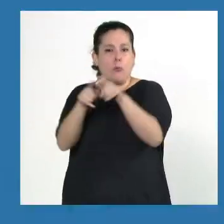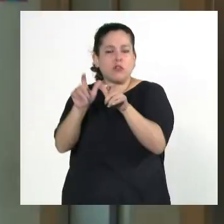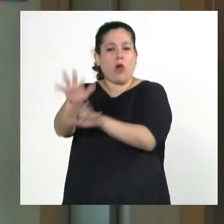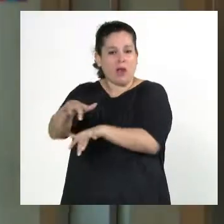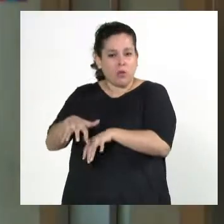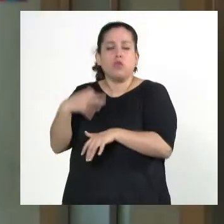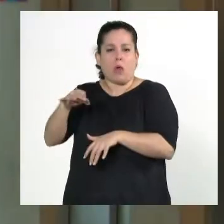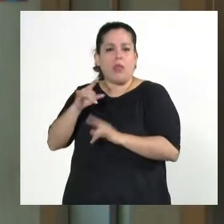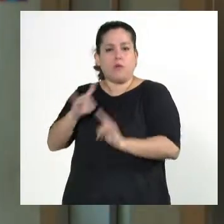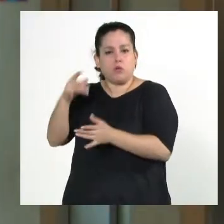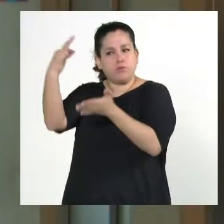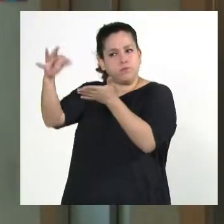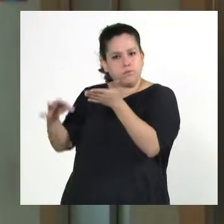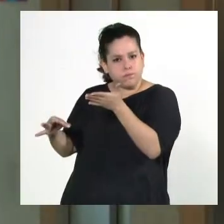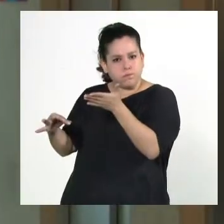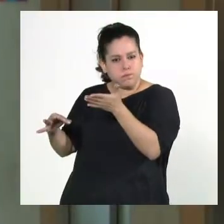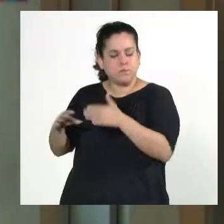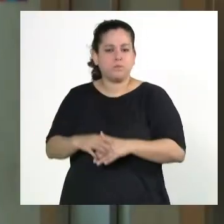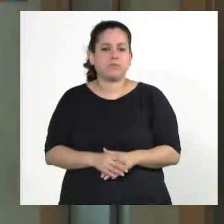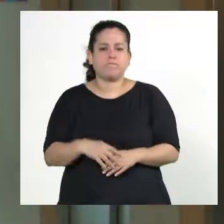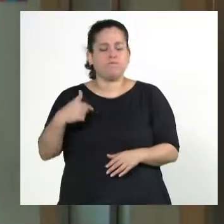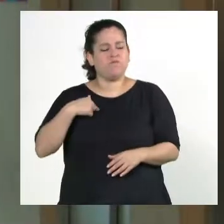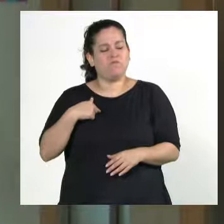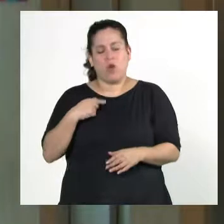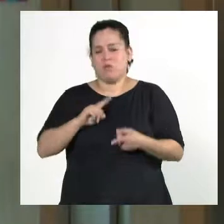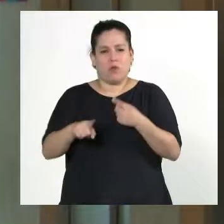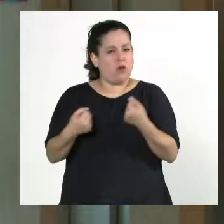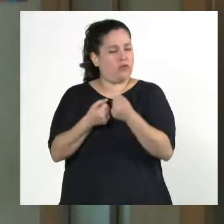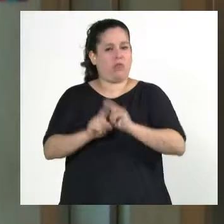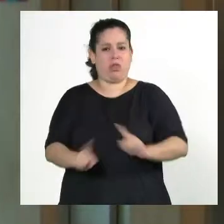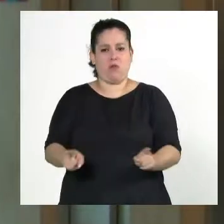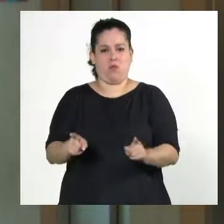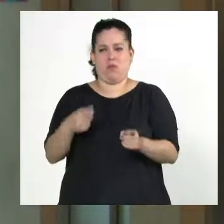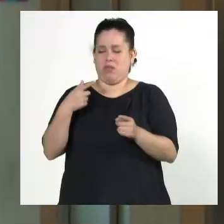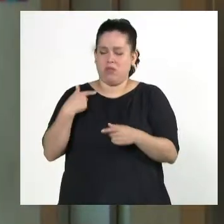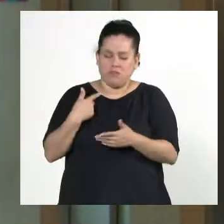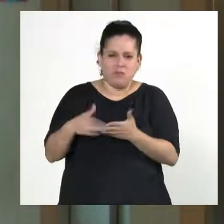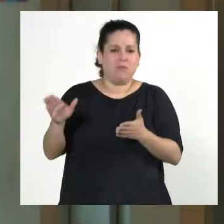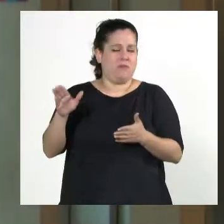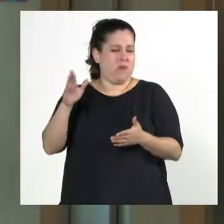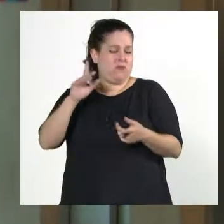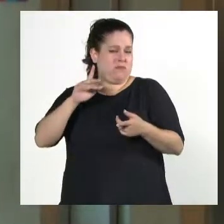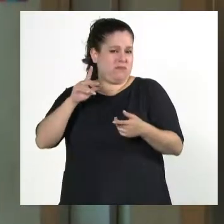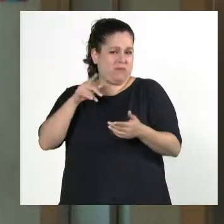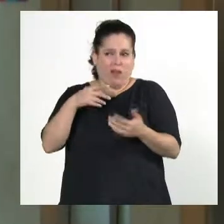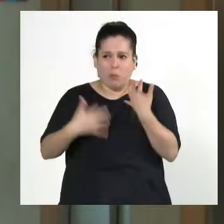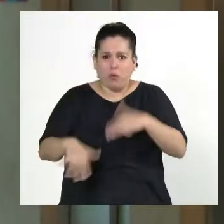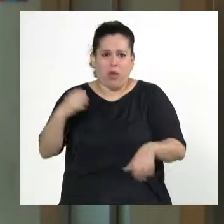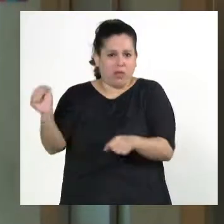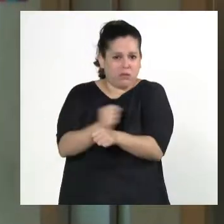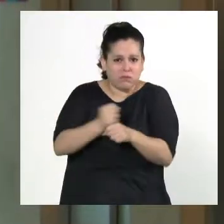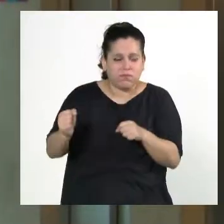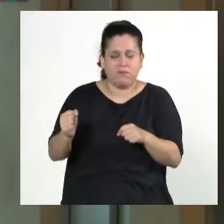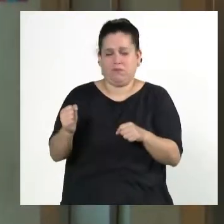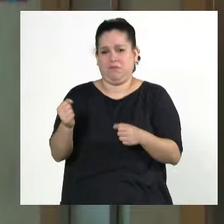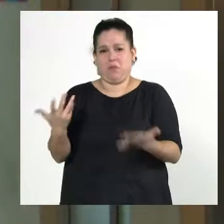Lo que yo rechazo es el apuro por sacar una ley que obliga al productor a pagar 5 años una semilla.